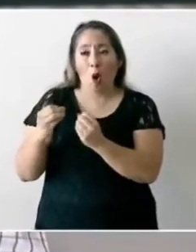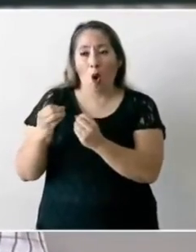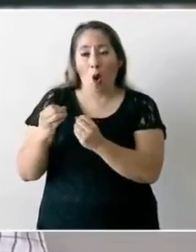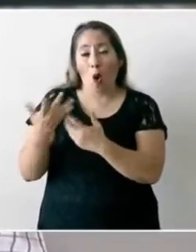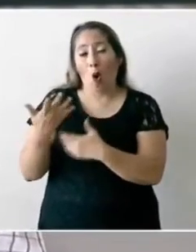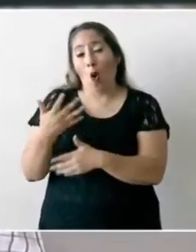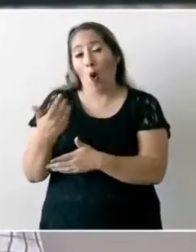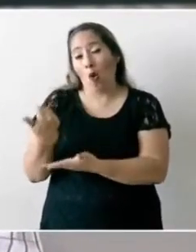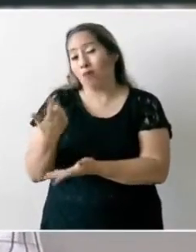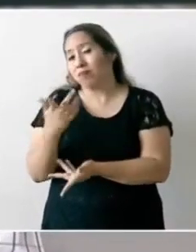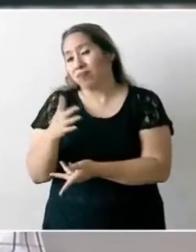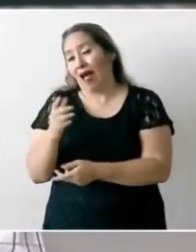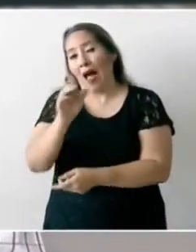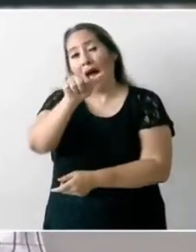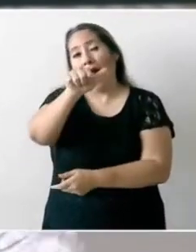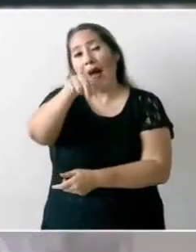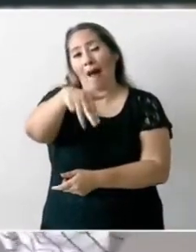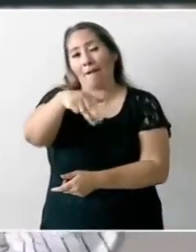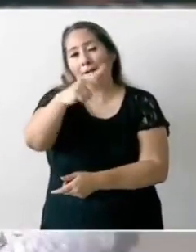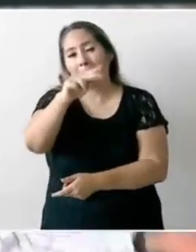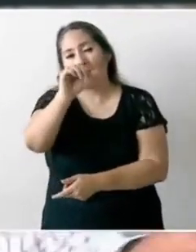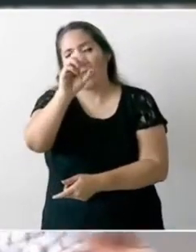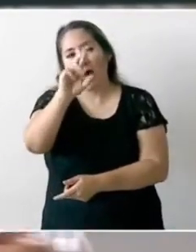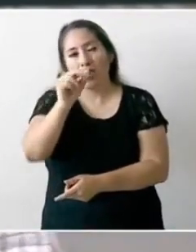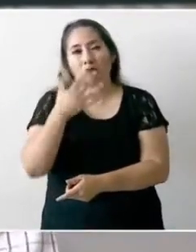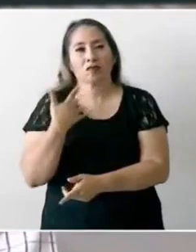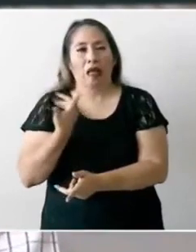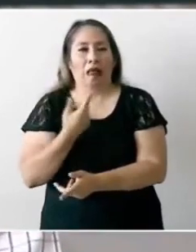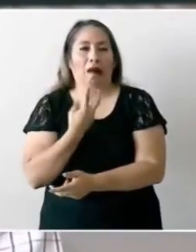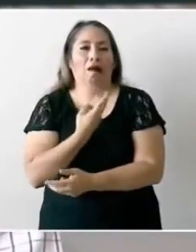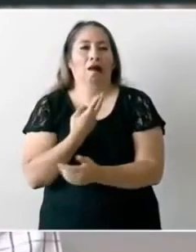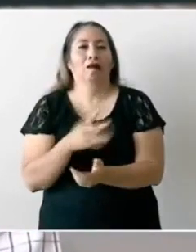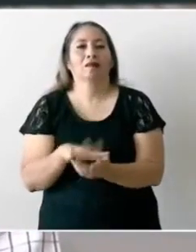amparos un doble discurso